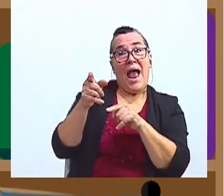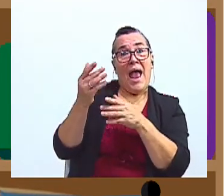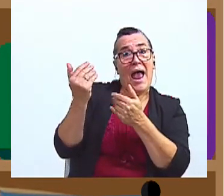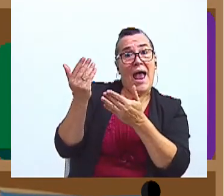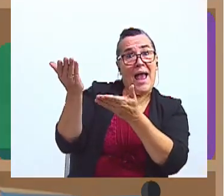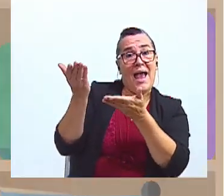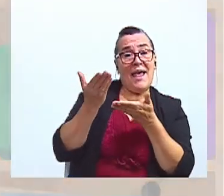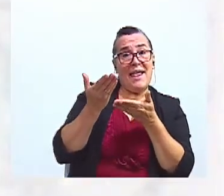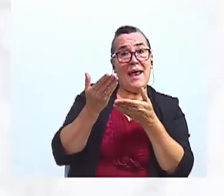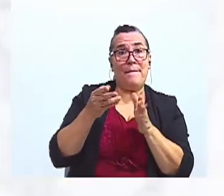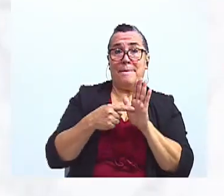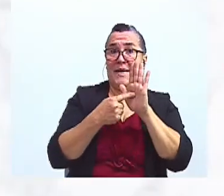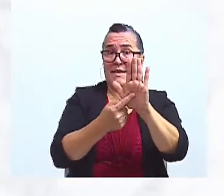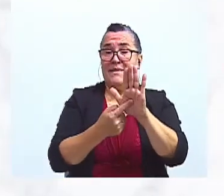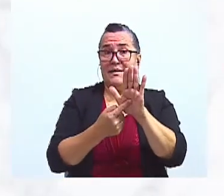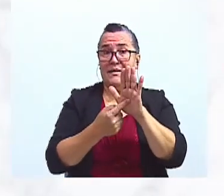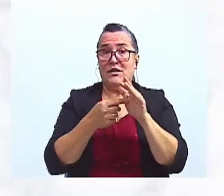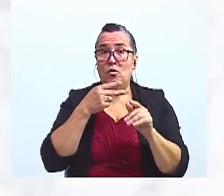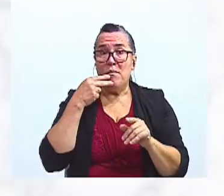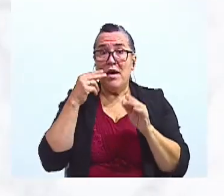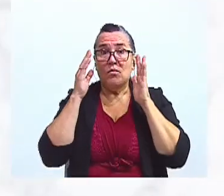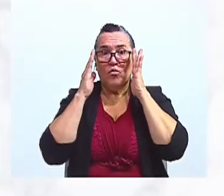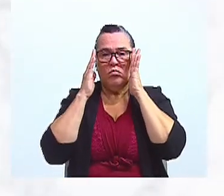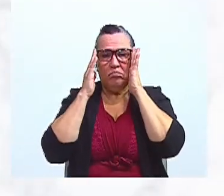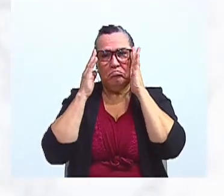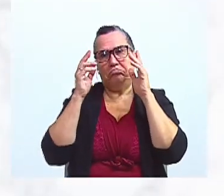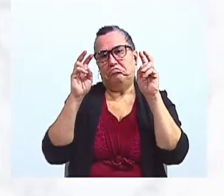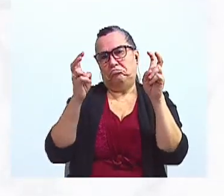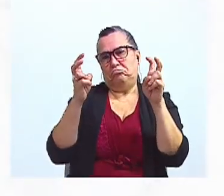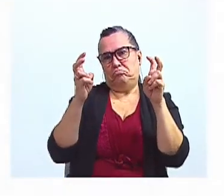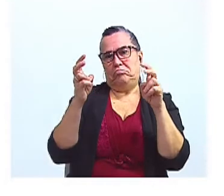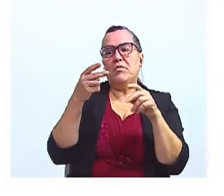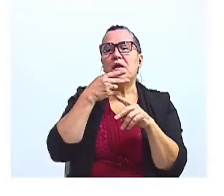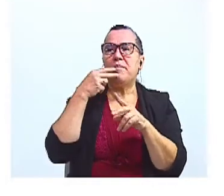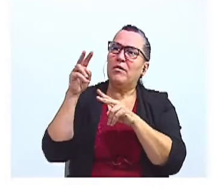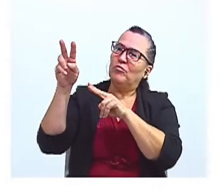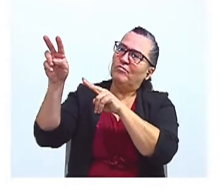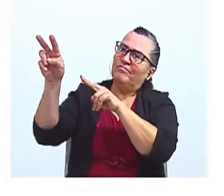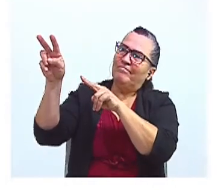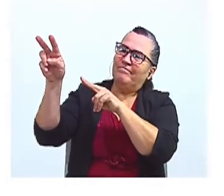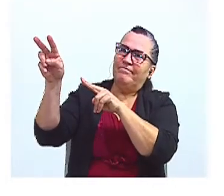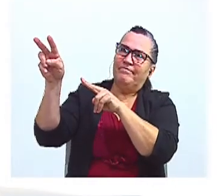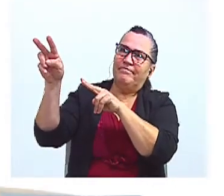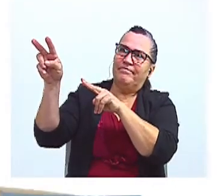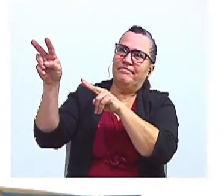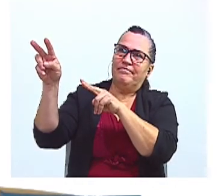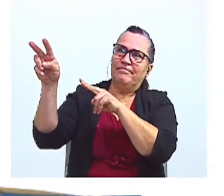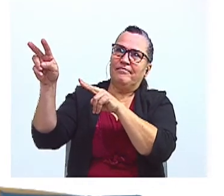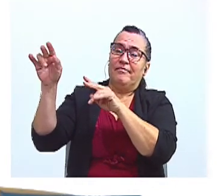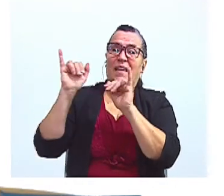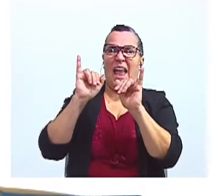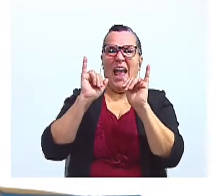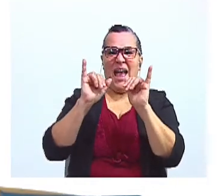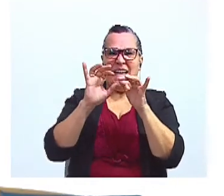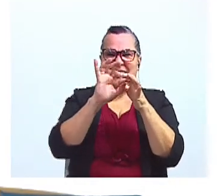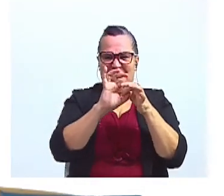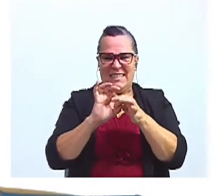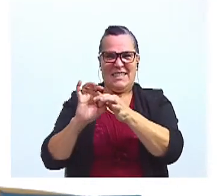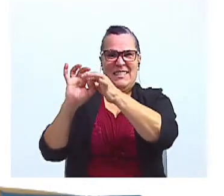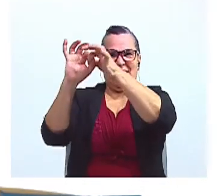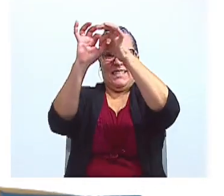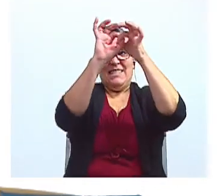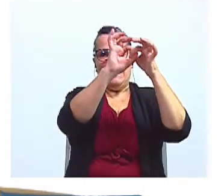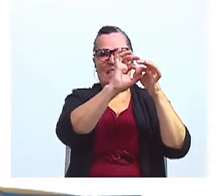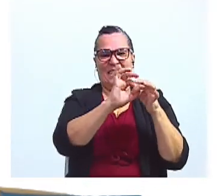presentación del verbo, por favor? Bueno, el tema es el verbo y el verbo se relaciona con los siguientes elementos.